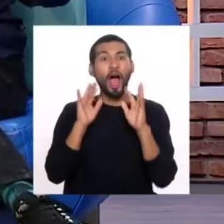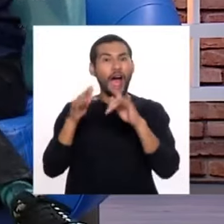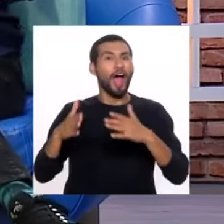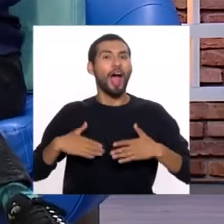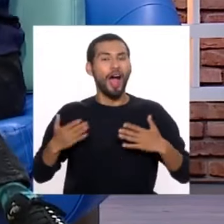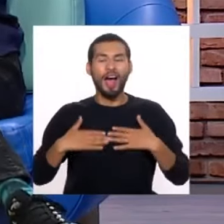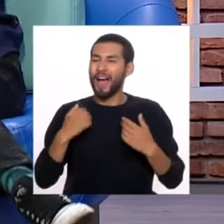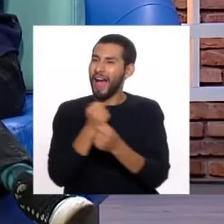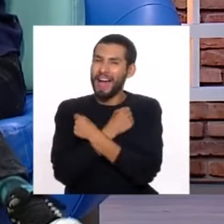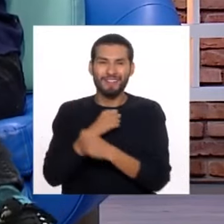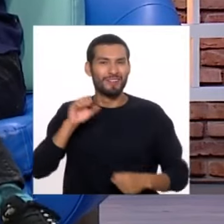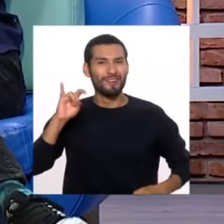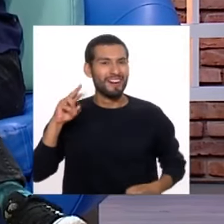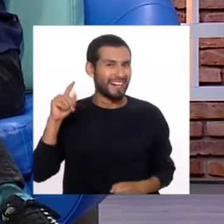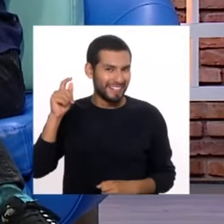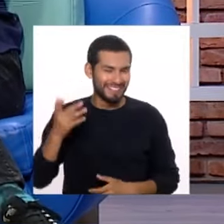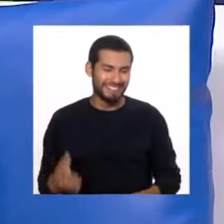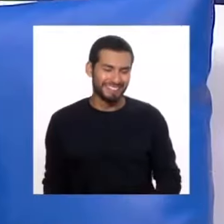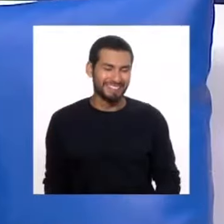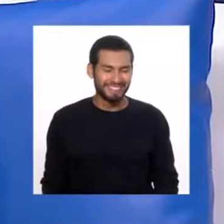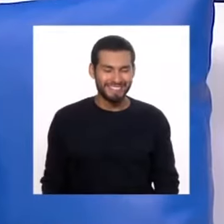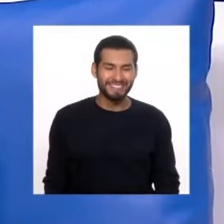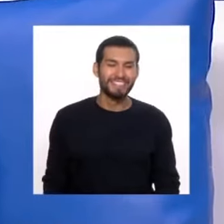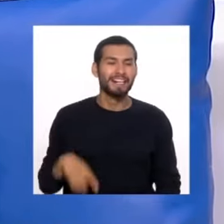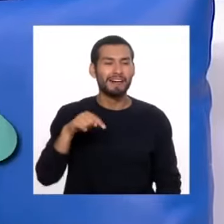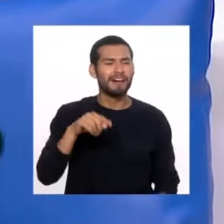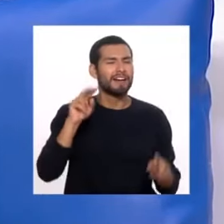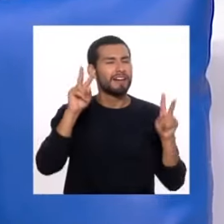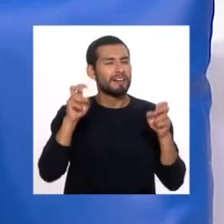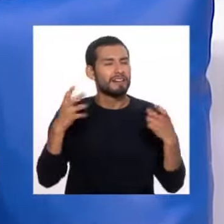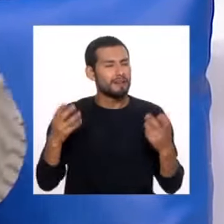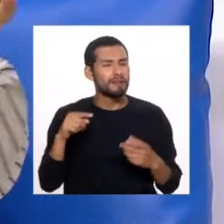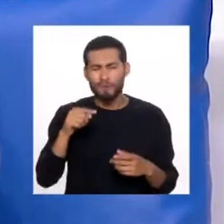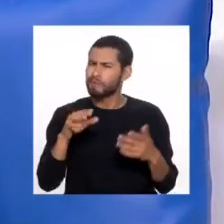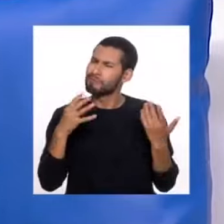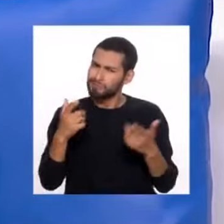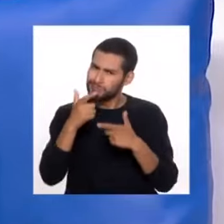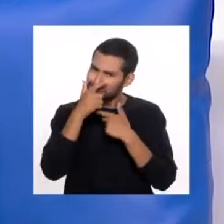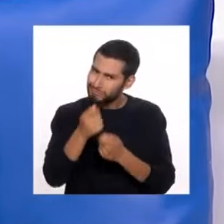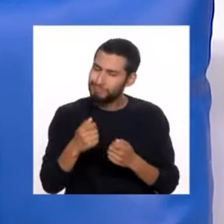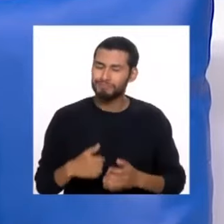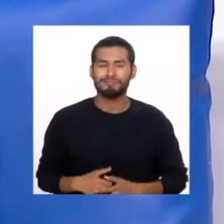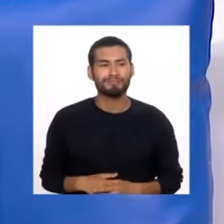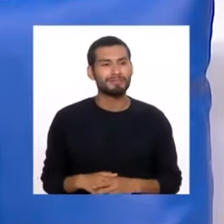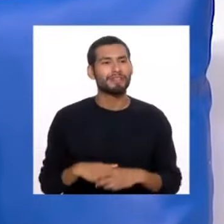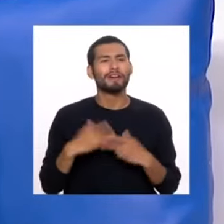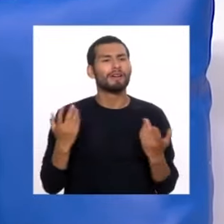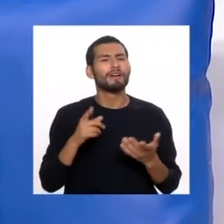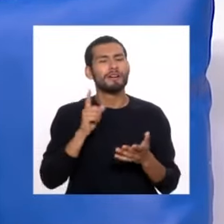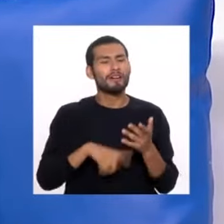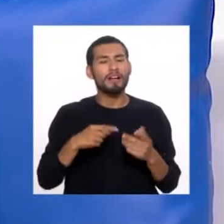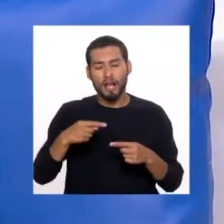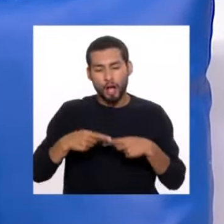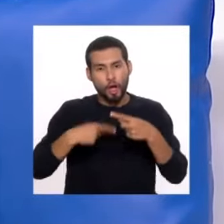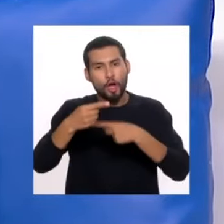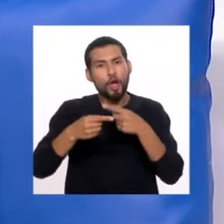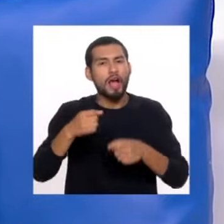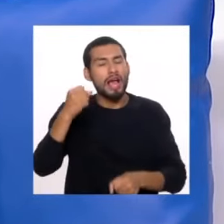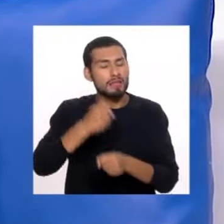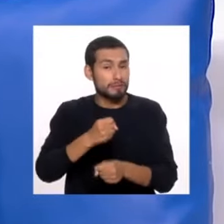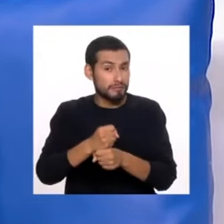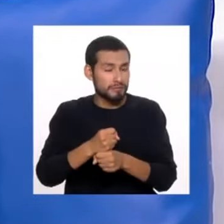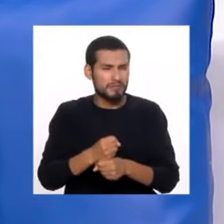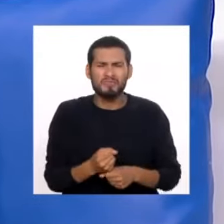A ver, claro, el tema que vamos a ver el día de hoy es un tema súper interesante, el cual son las devoluciones de oficio.